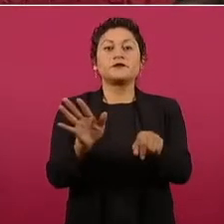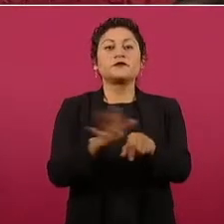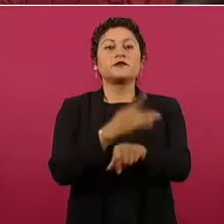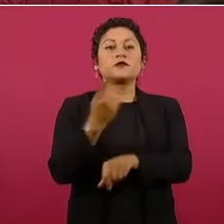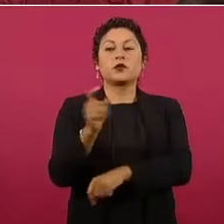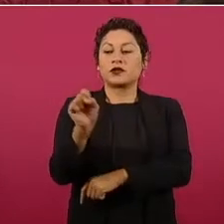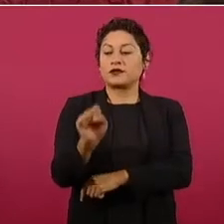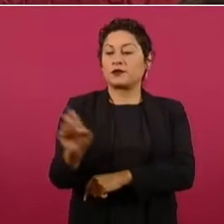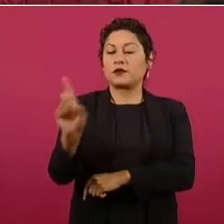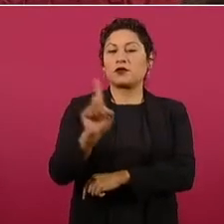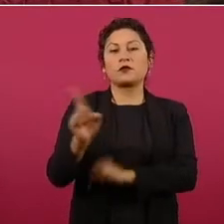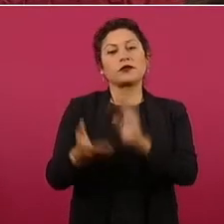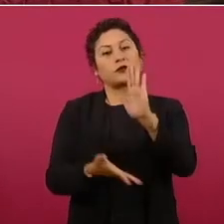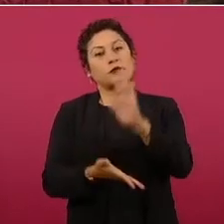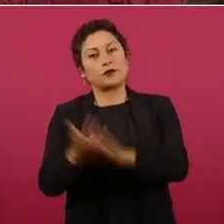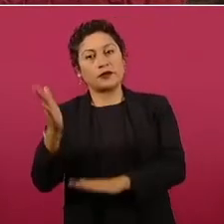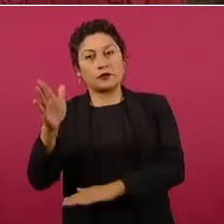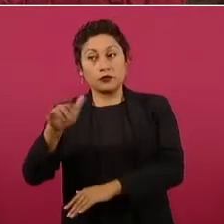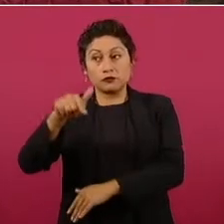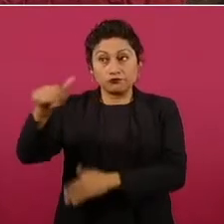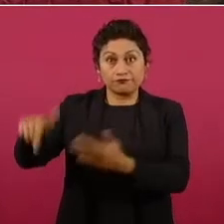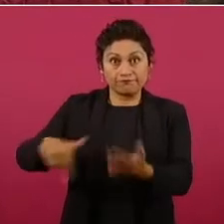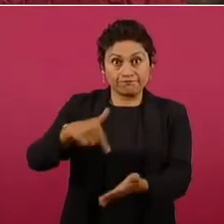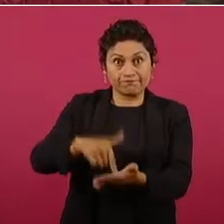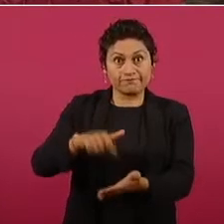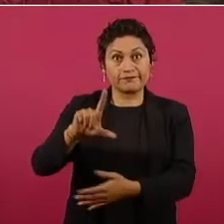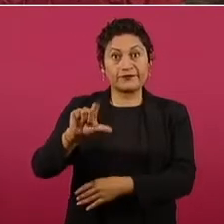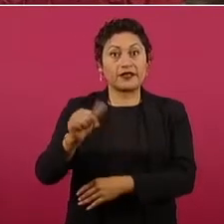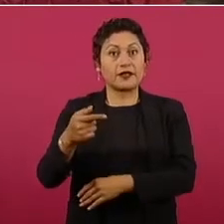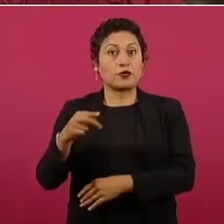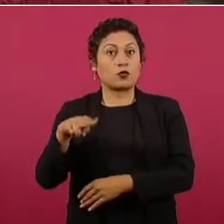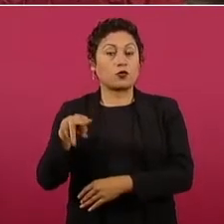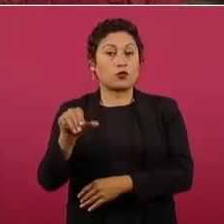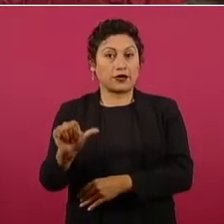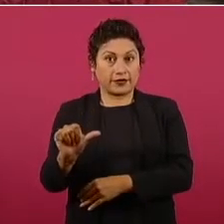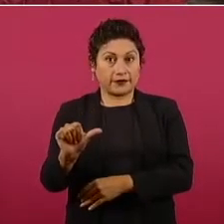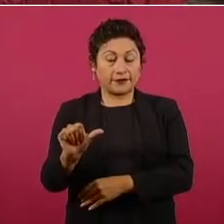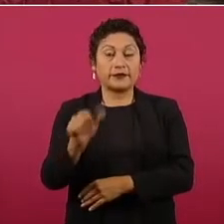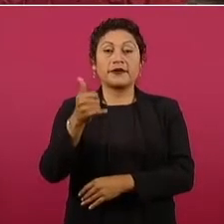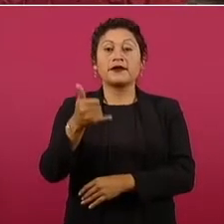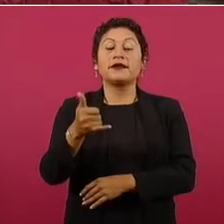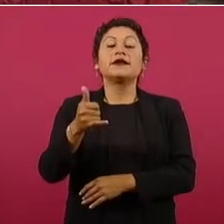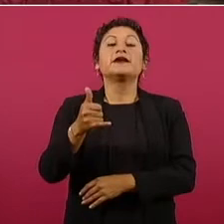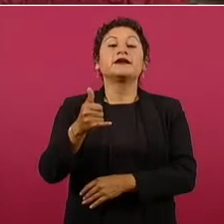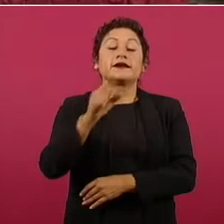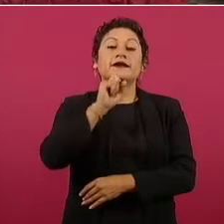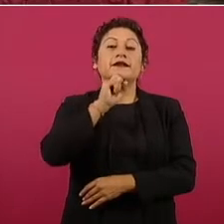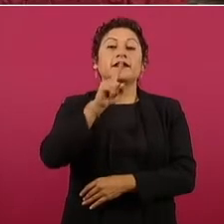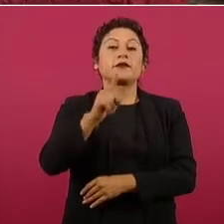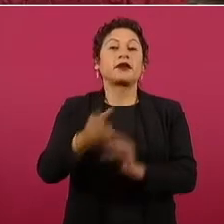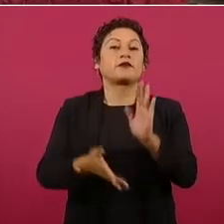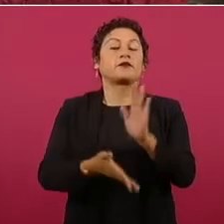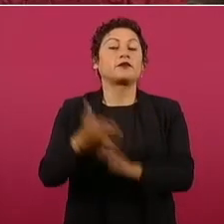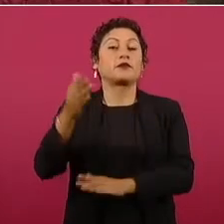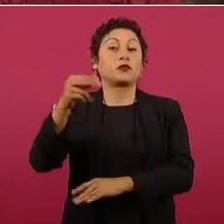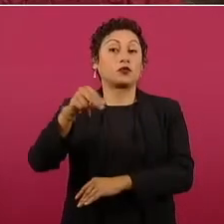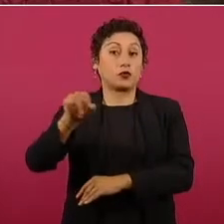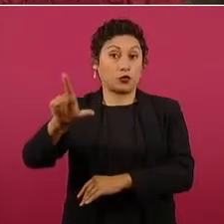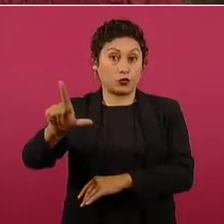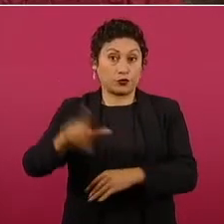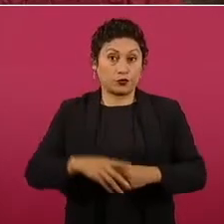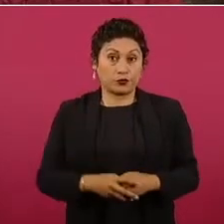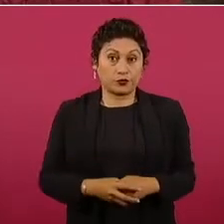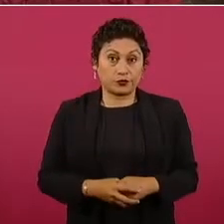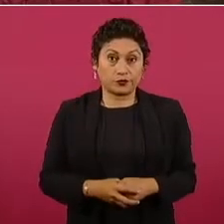hasta los mineros. Lo anterior fue informado por la Coordinadora de Protección Civil, Laura Velásquez. El monitoreo en cada pozo para